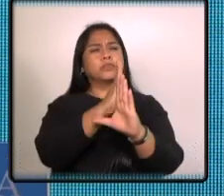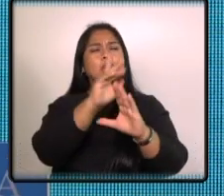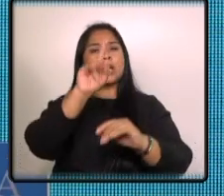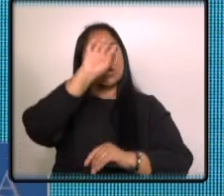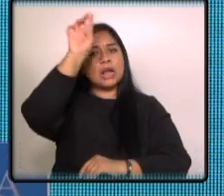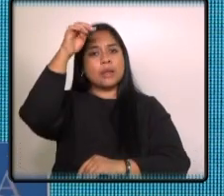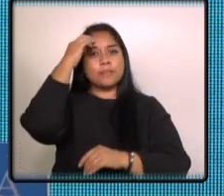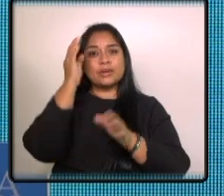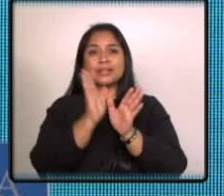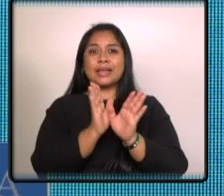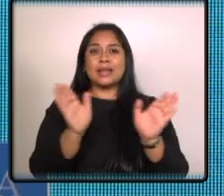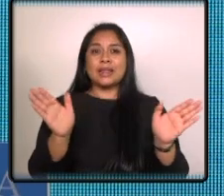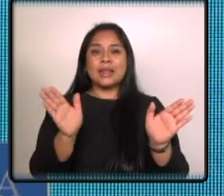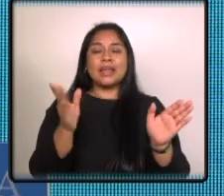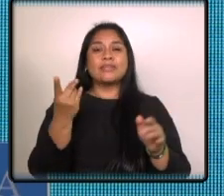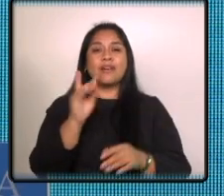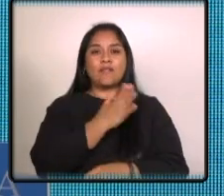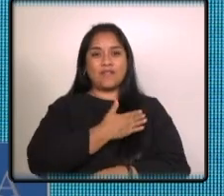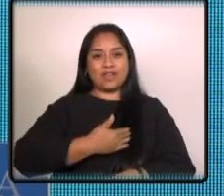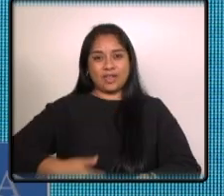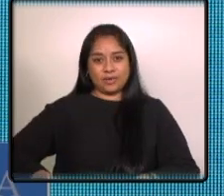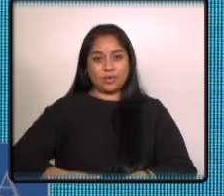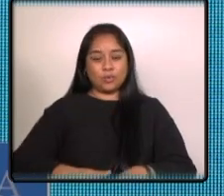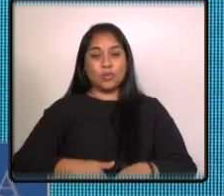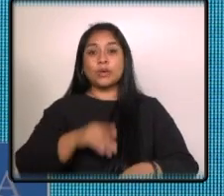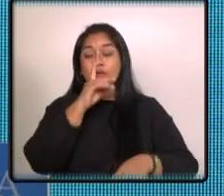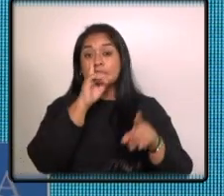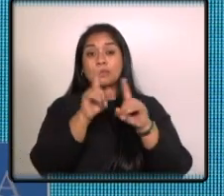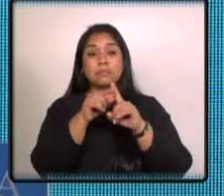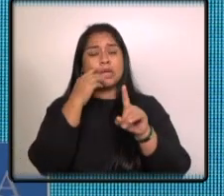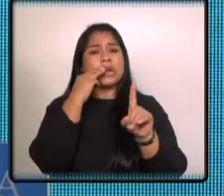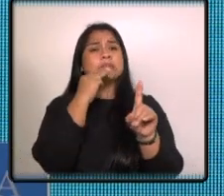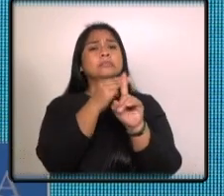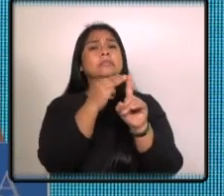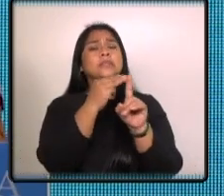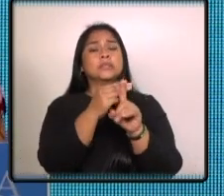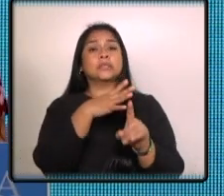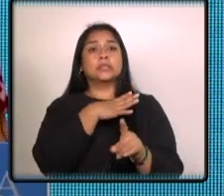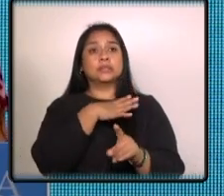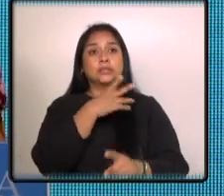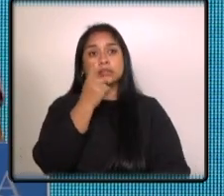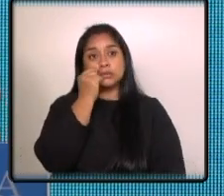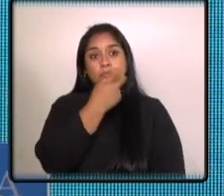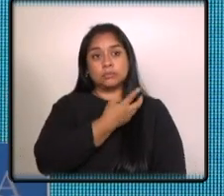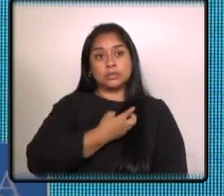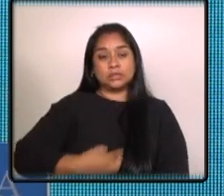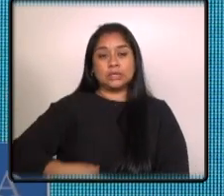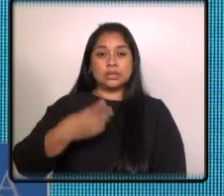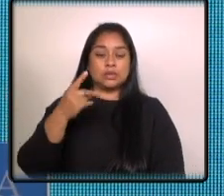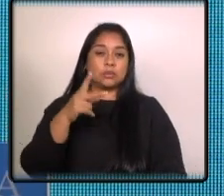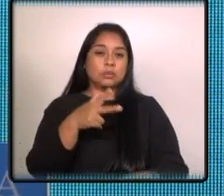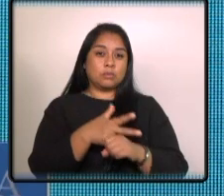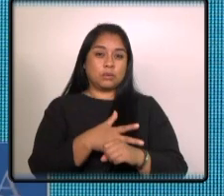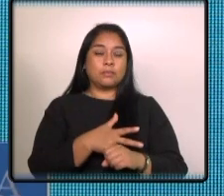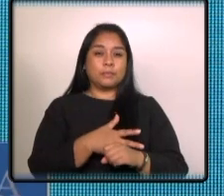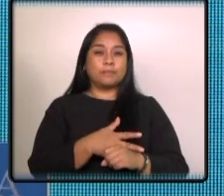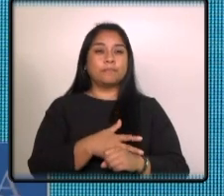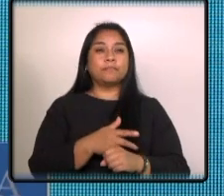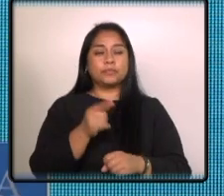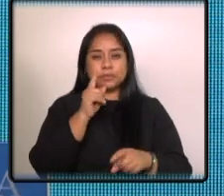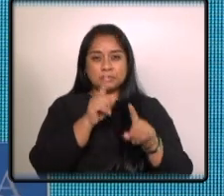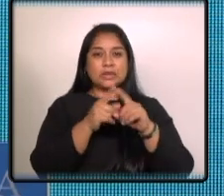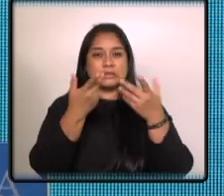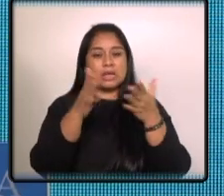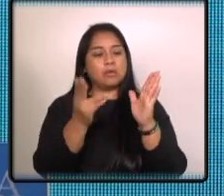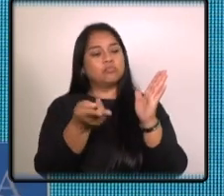política general de gobierno y a las metas del señor presidente de la república que ha